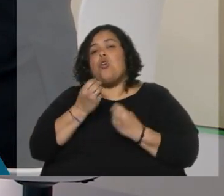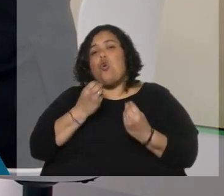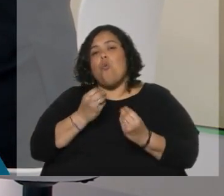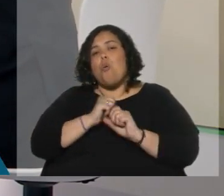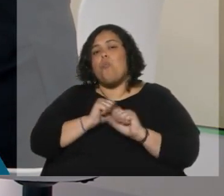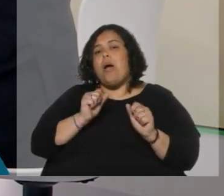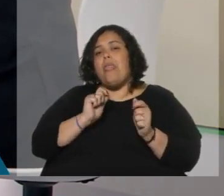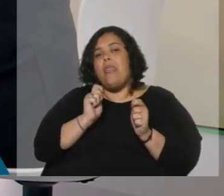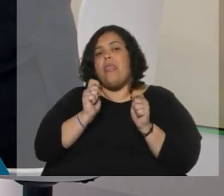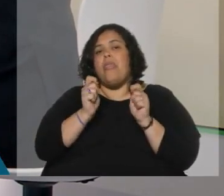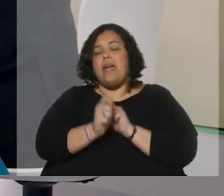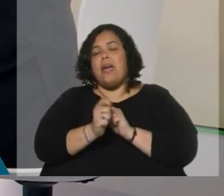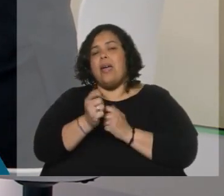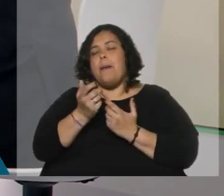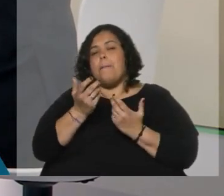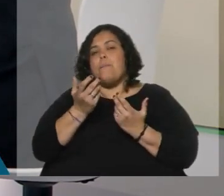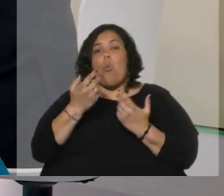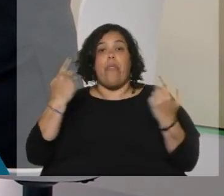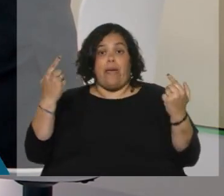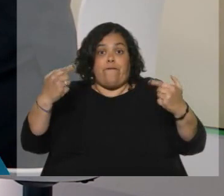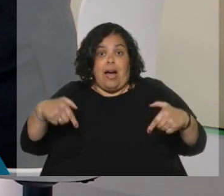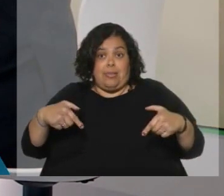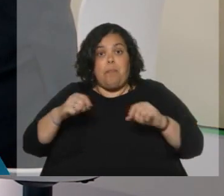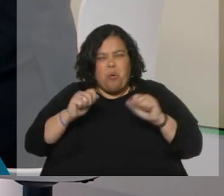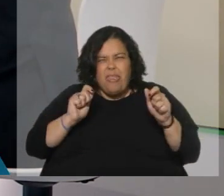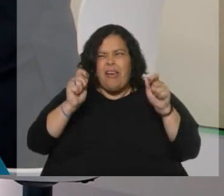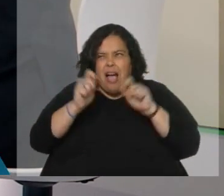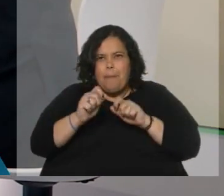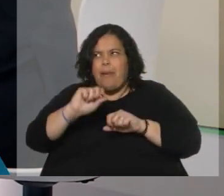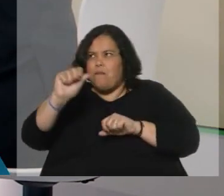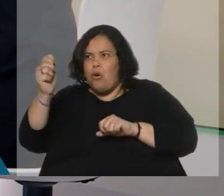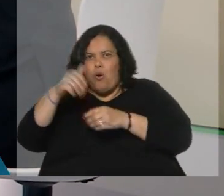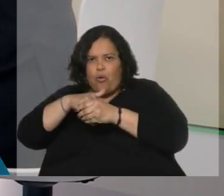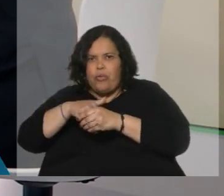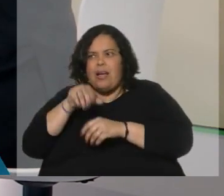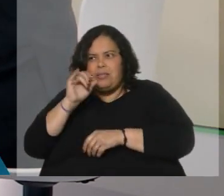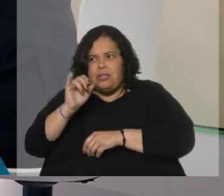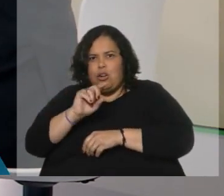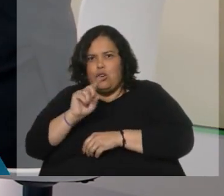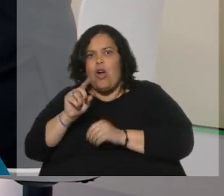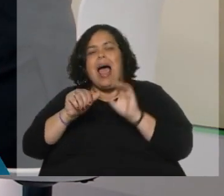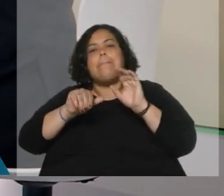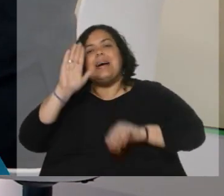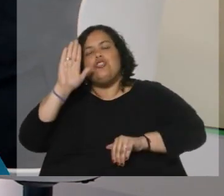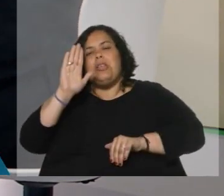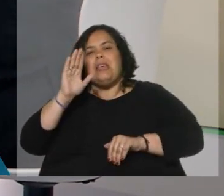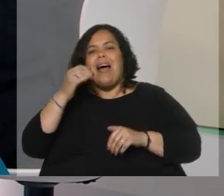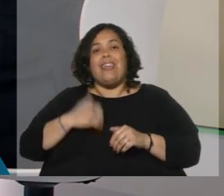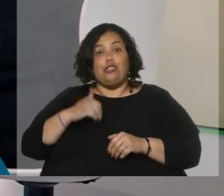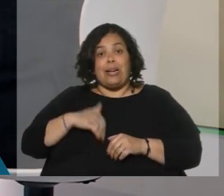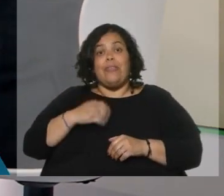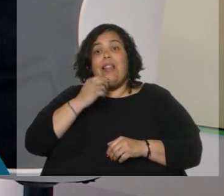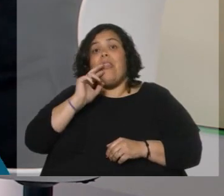aguja un debate de esta naturaleza. La mayoría de los argentinos decían que sí, que efectivamente la